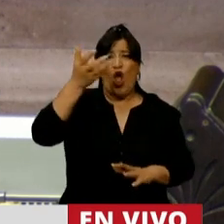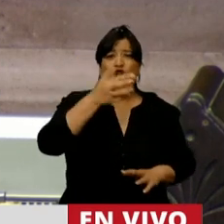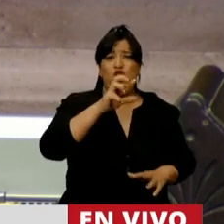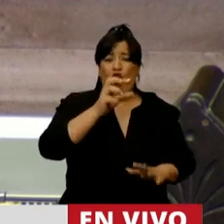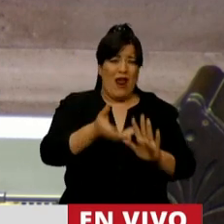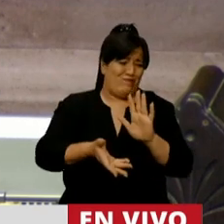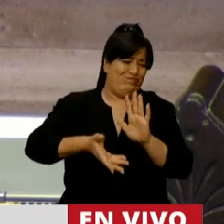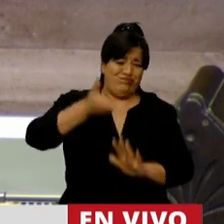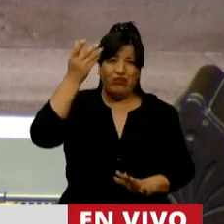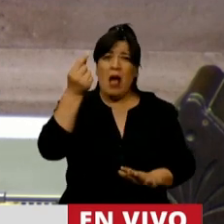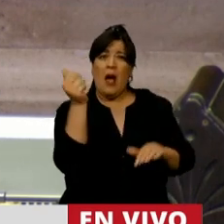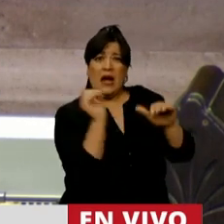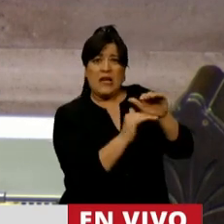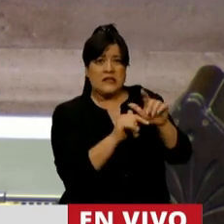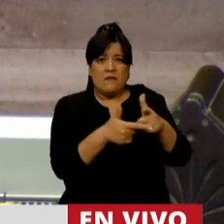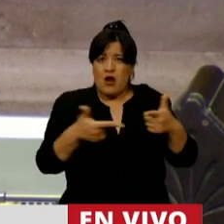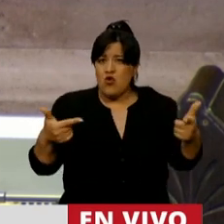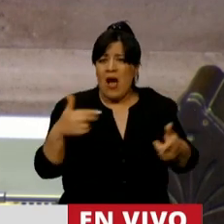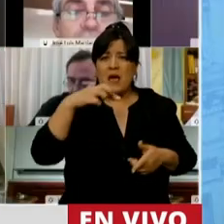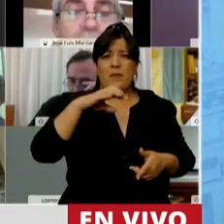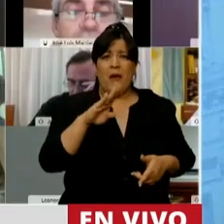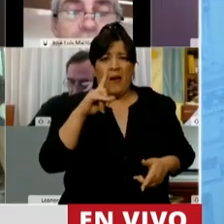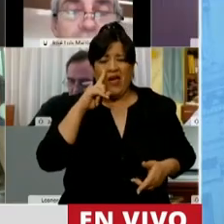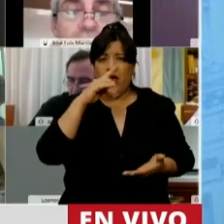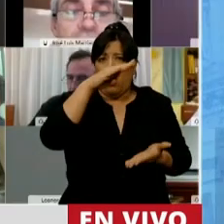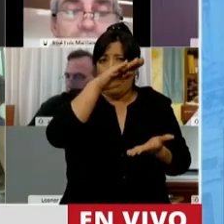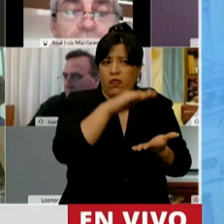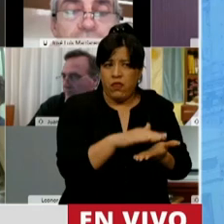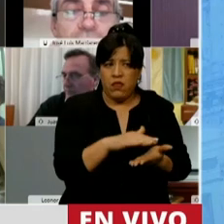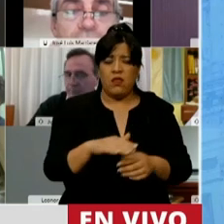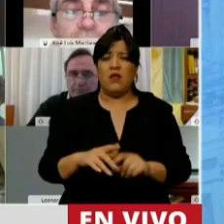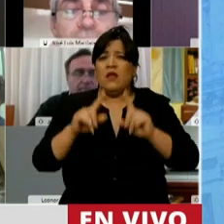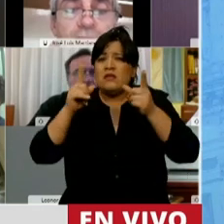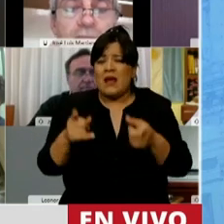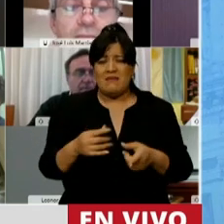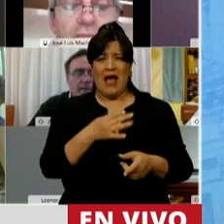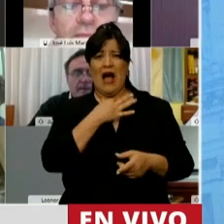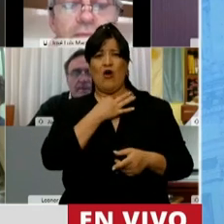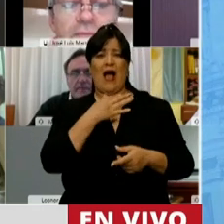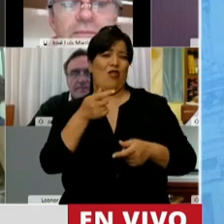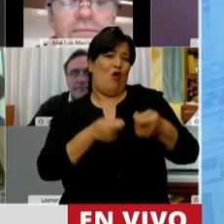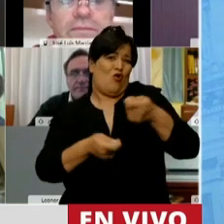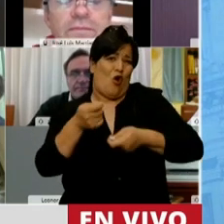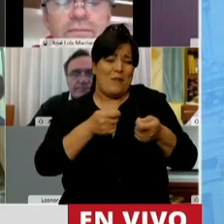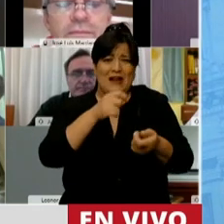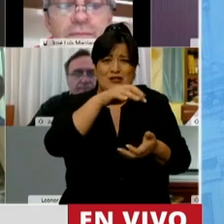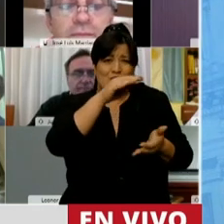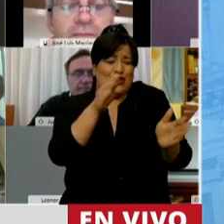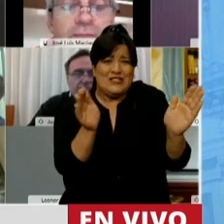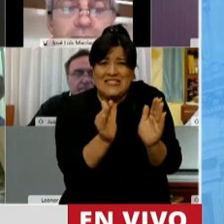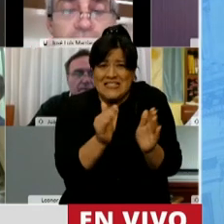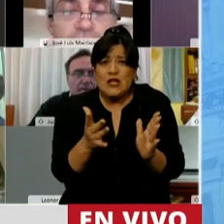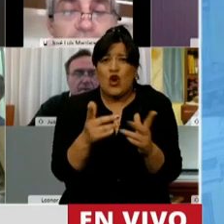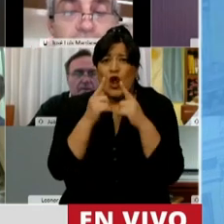reserva, con caídas del PBI, ahogando a los pequeños comerciantes que se movilizan para